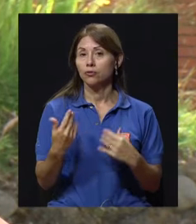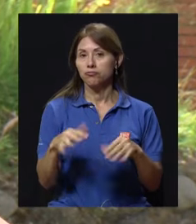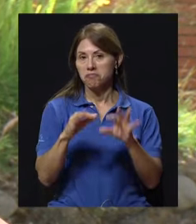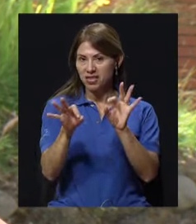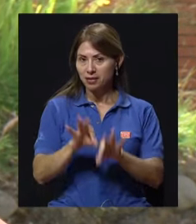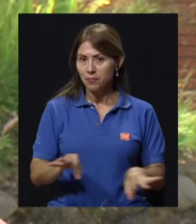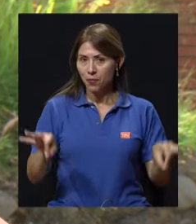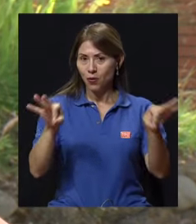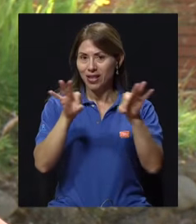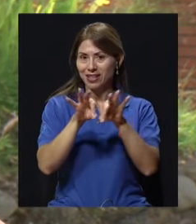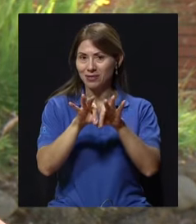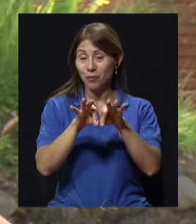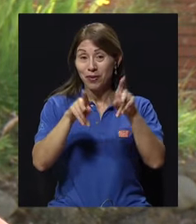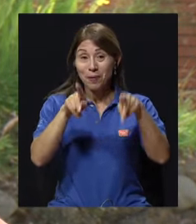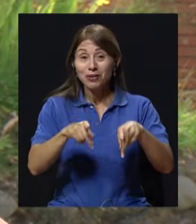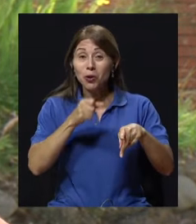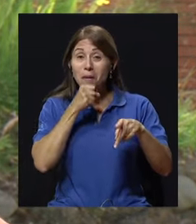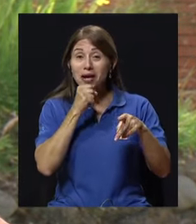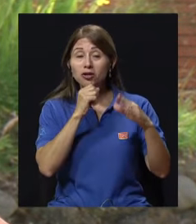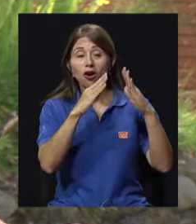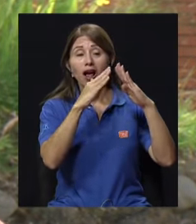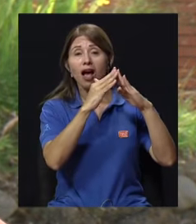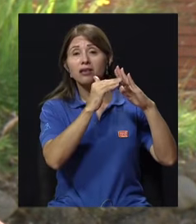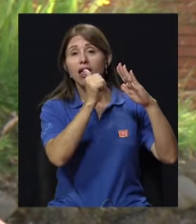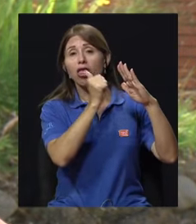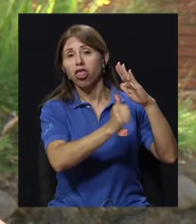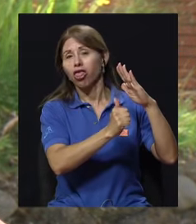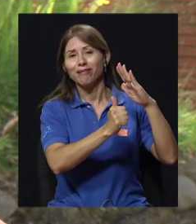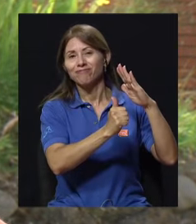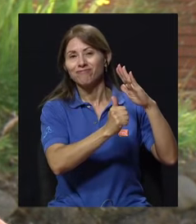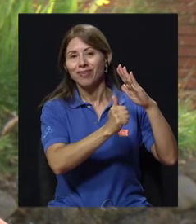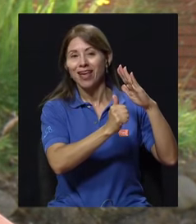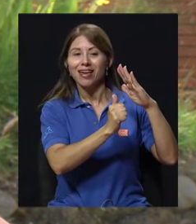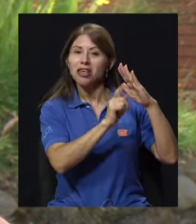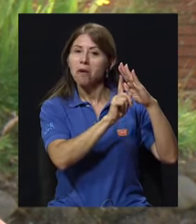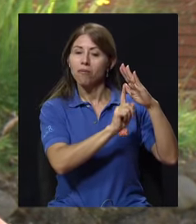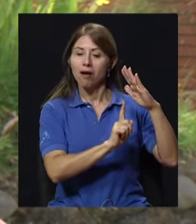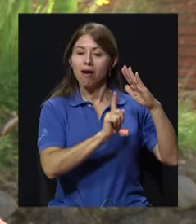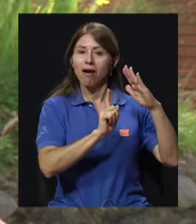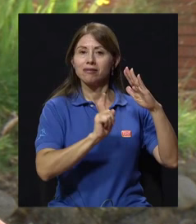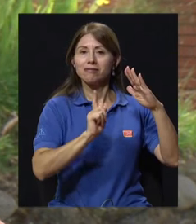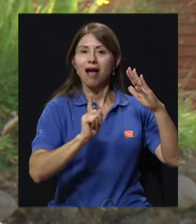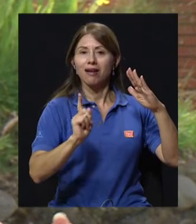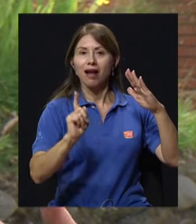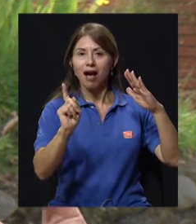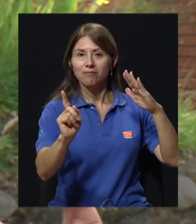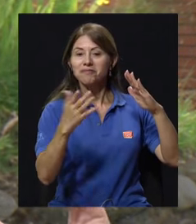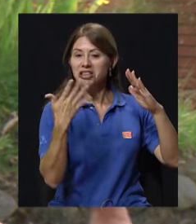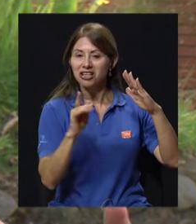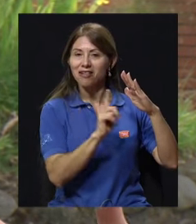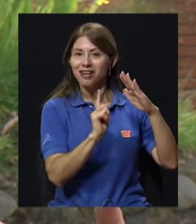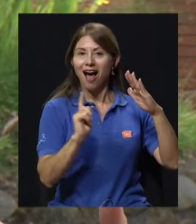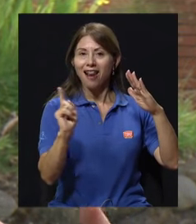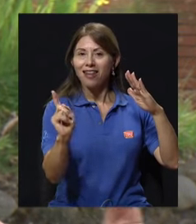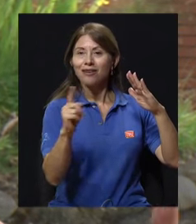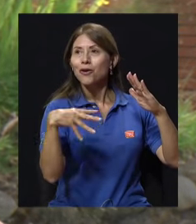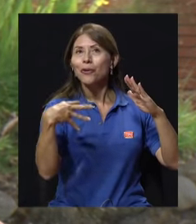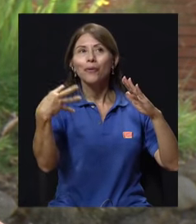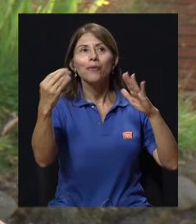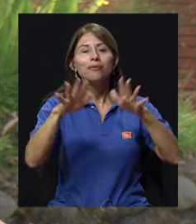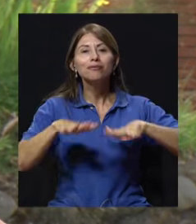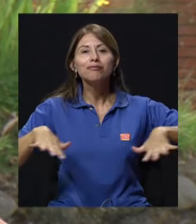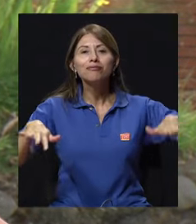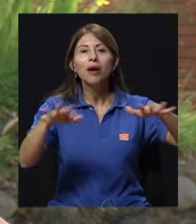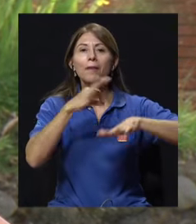solo hecho de que el adulto mayor salga de la casa ya es un beneficio. Con solo que salga de la casa ya es un beneficio físico y